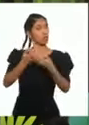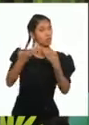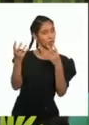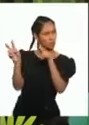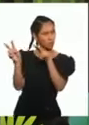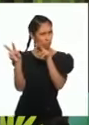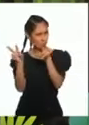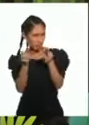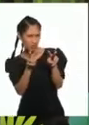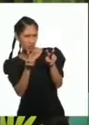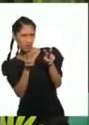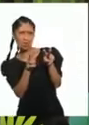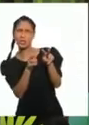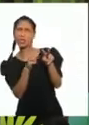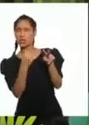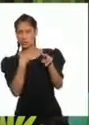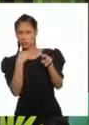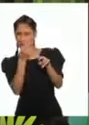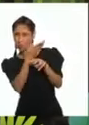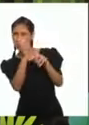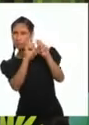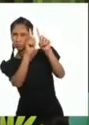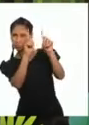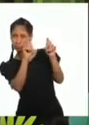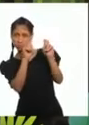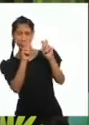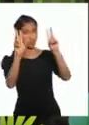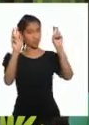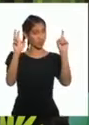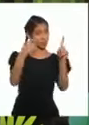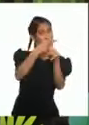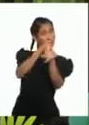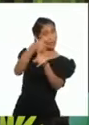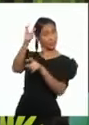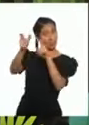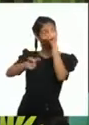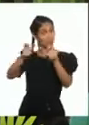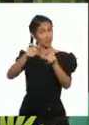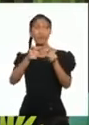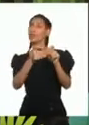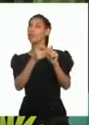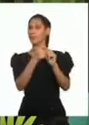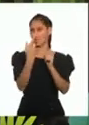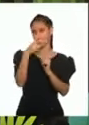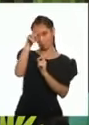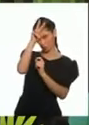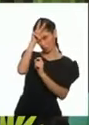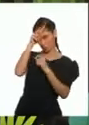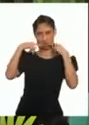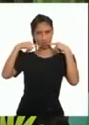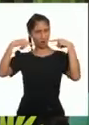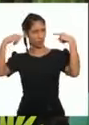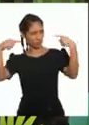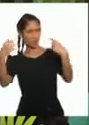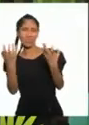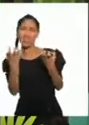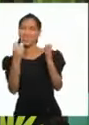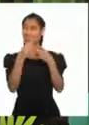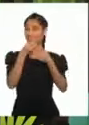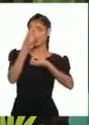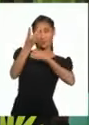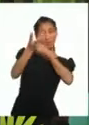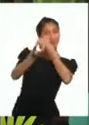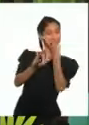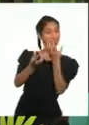Sobre distintos artistas peruanos Quería contarles Que yo también